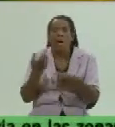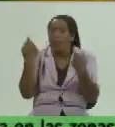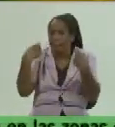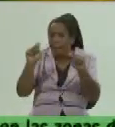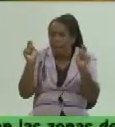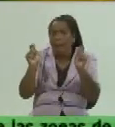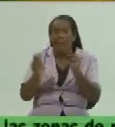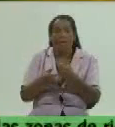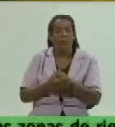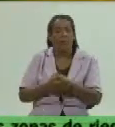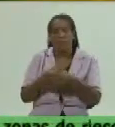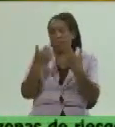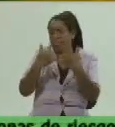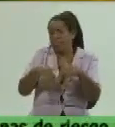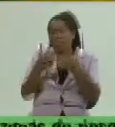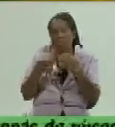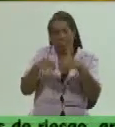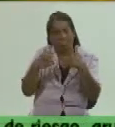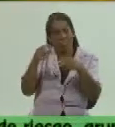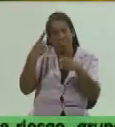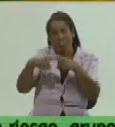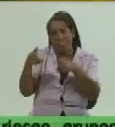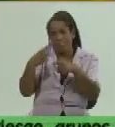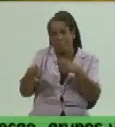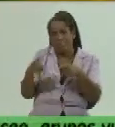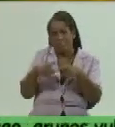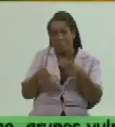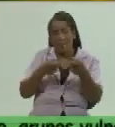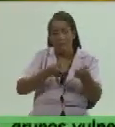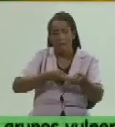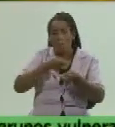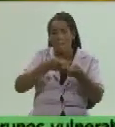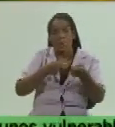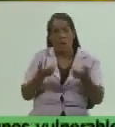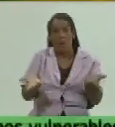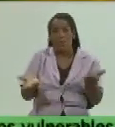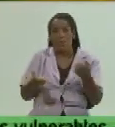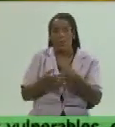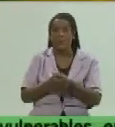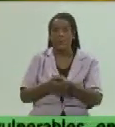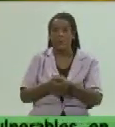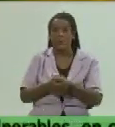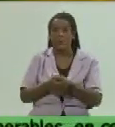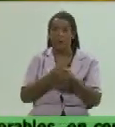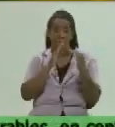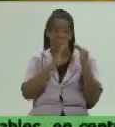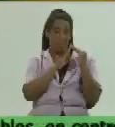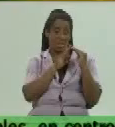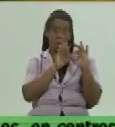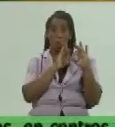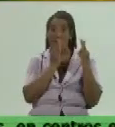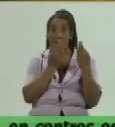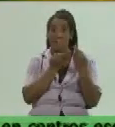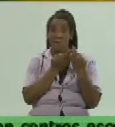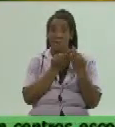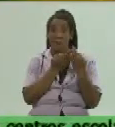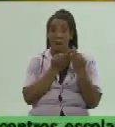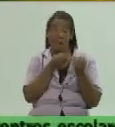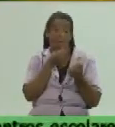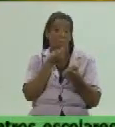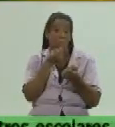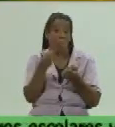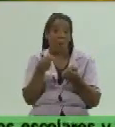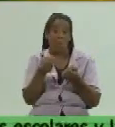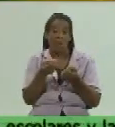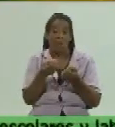otras producciones que sean derivadas de estos productos agropecuarios nosotros decíamos bueno en una vivienda de una familia que se proponga a partir de la yuca